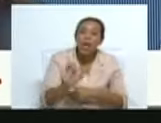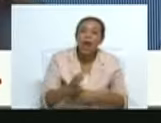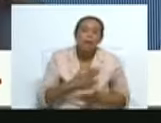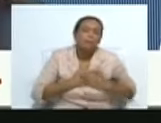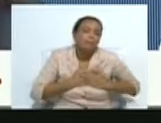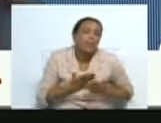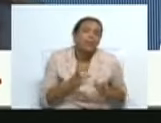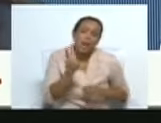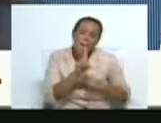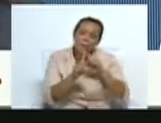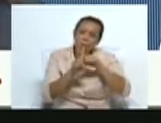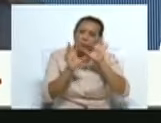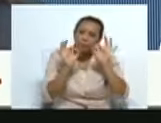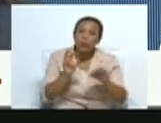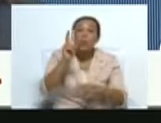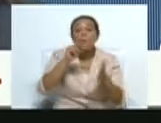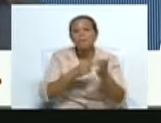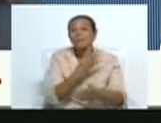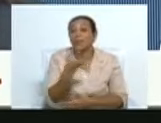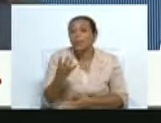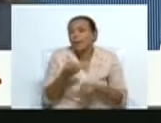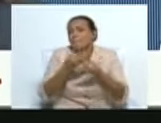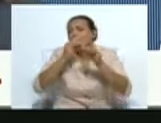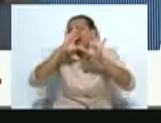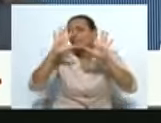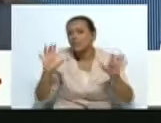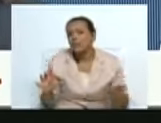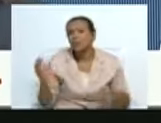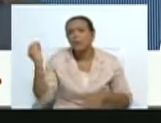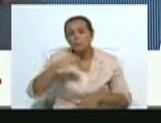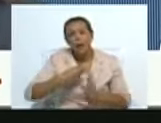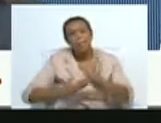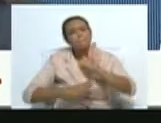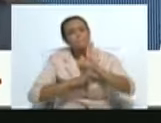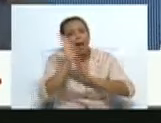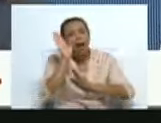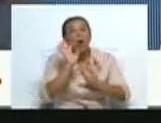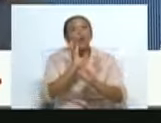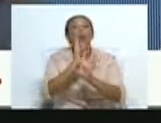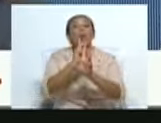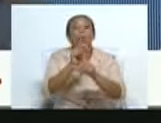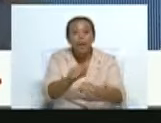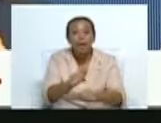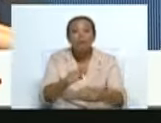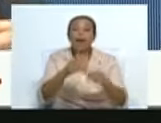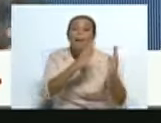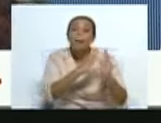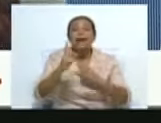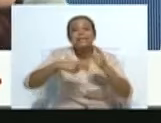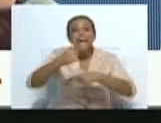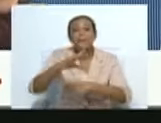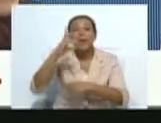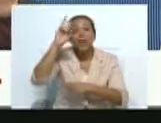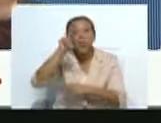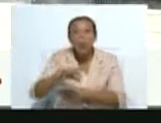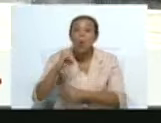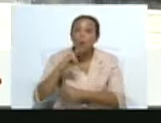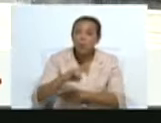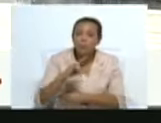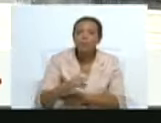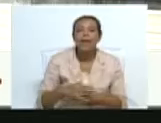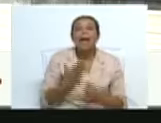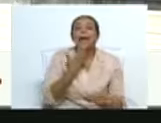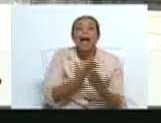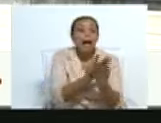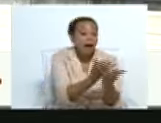corazón que es Venezuela. Un año 2024 maravilloso que vamos a seguir contándoles a ustedes programa a programa. Agradezco inmensamente a todos ustedes